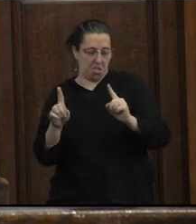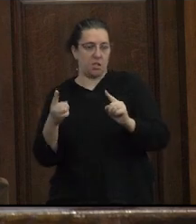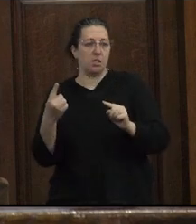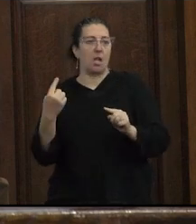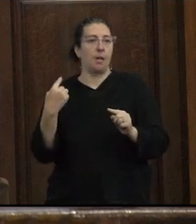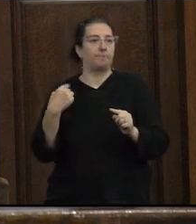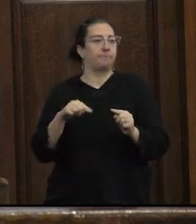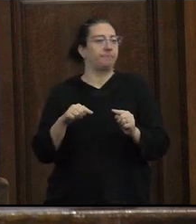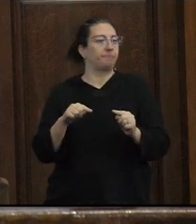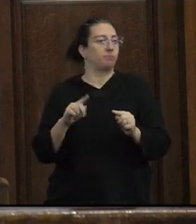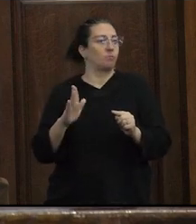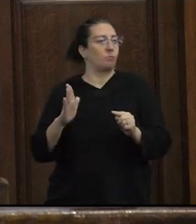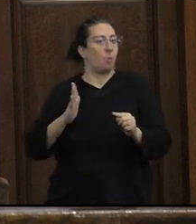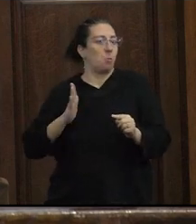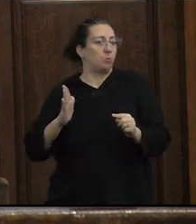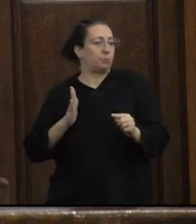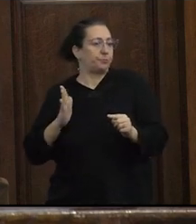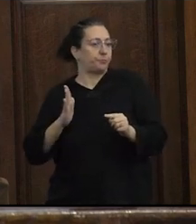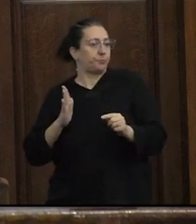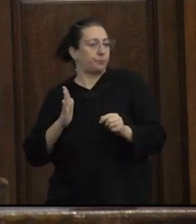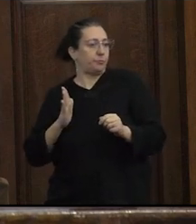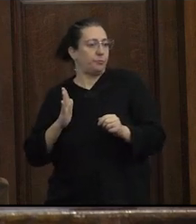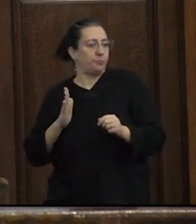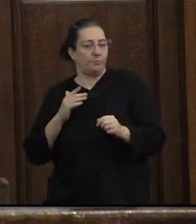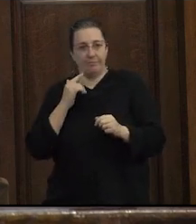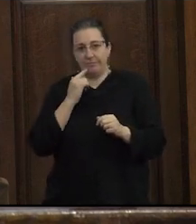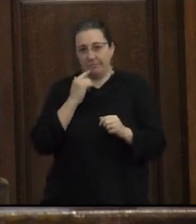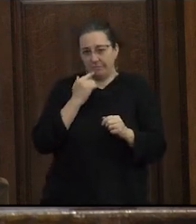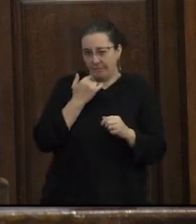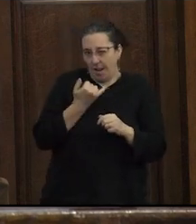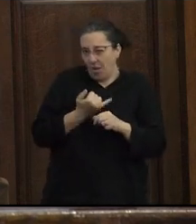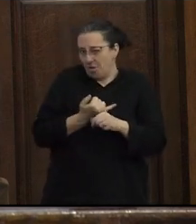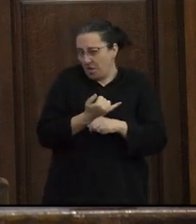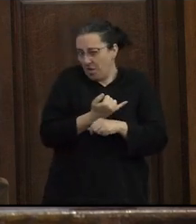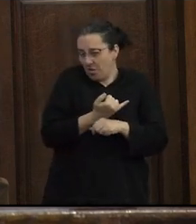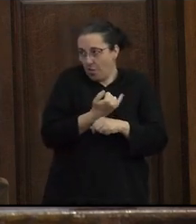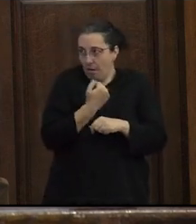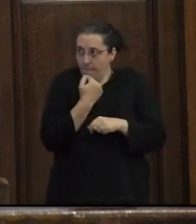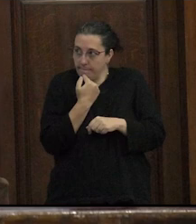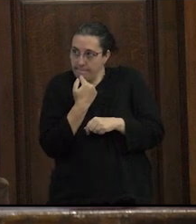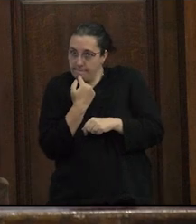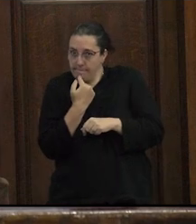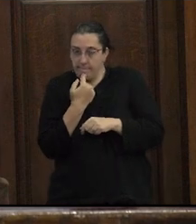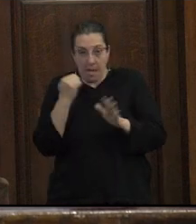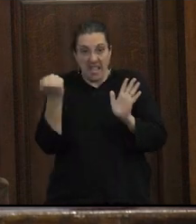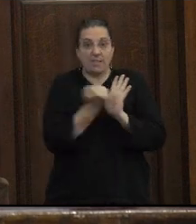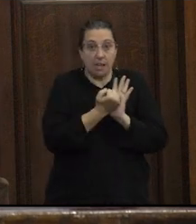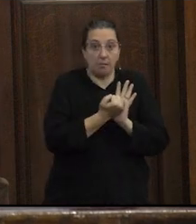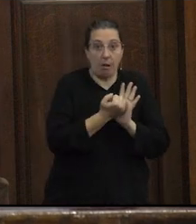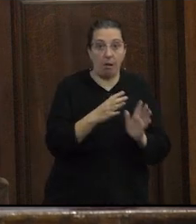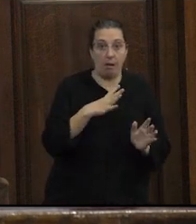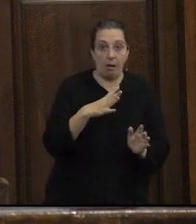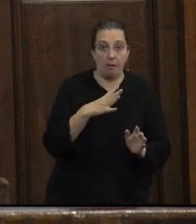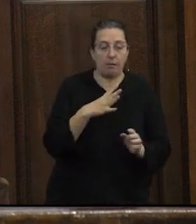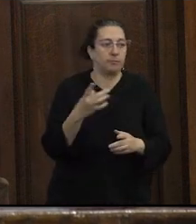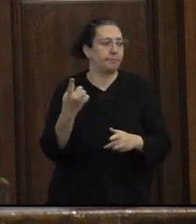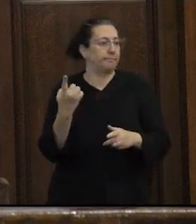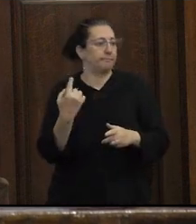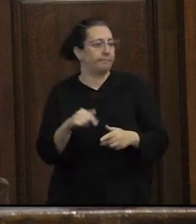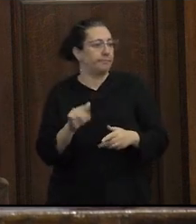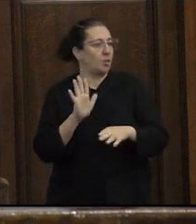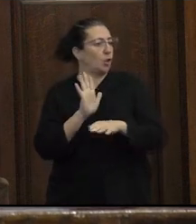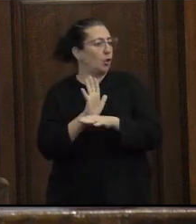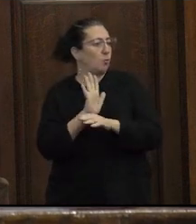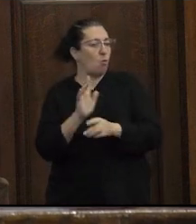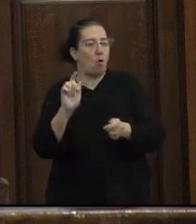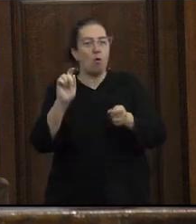chicas medias que parecen inocentonas o mojigatas son más estigmatizadas entonces ha habido como